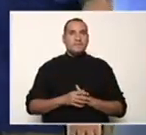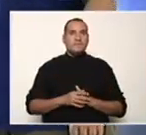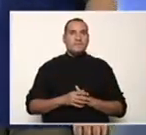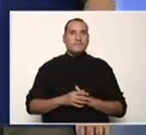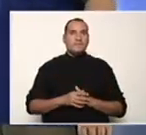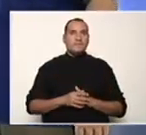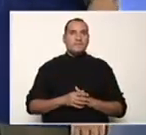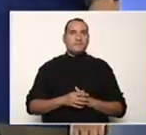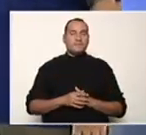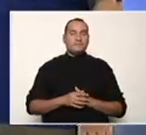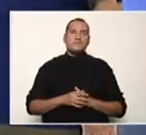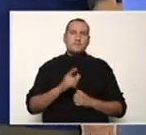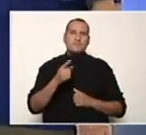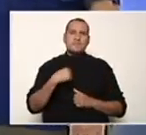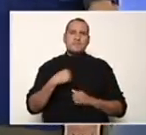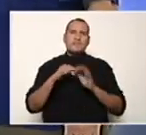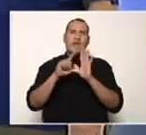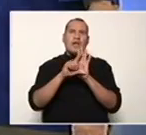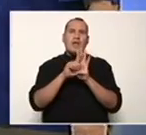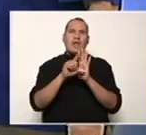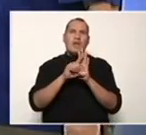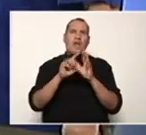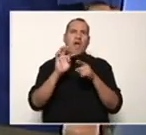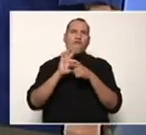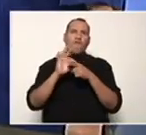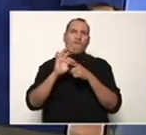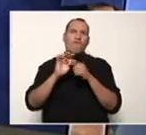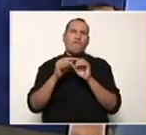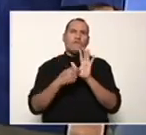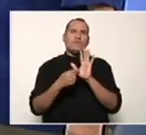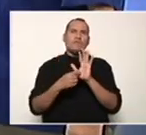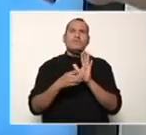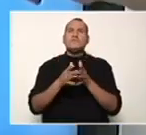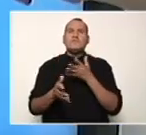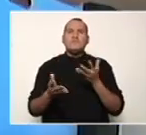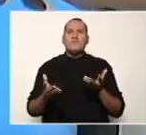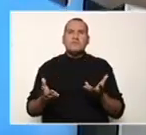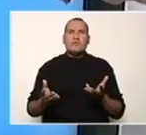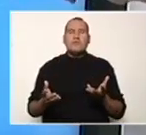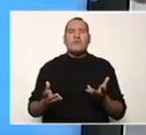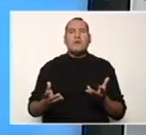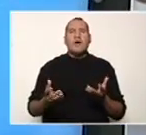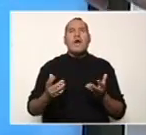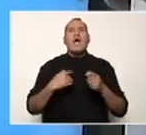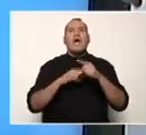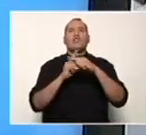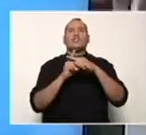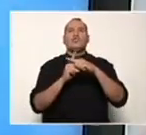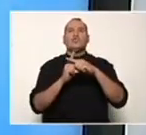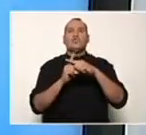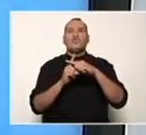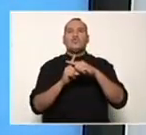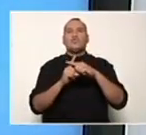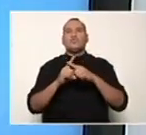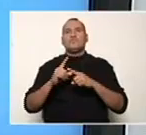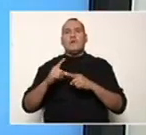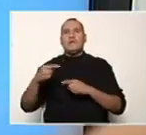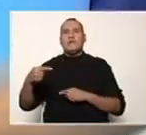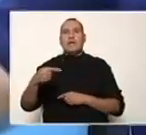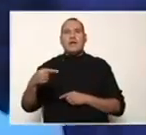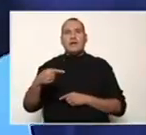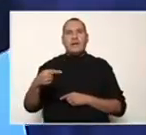El binomio que son diferencias de cuadrados, su factorización viene a ser la suma por su diferencia.